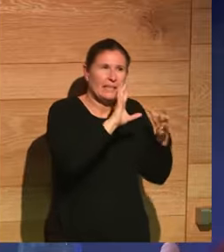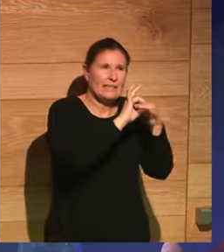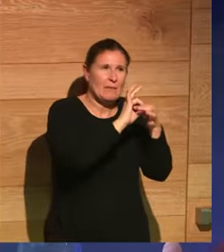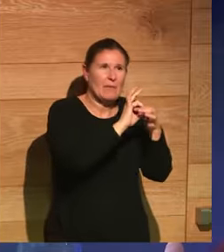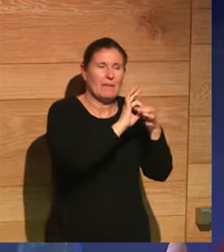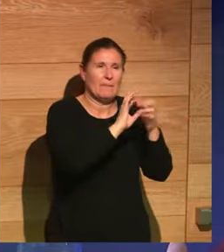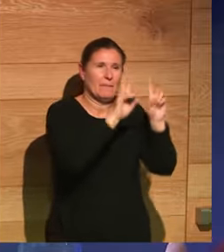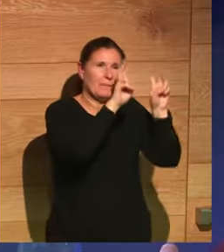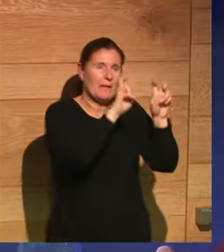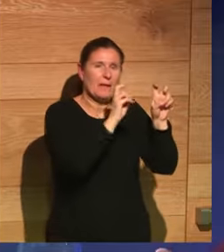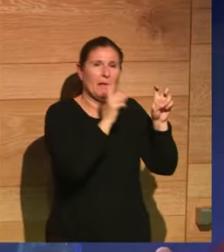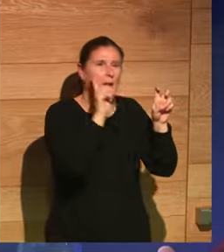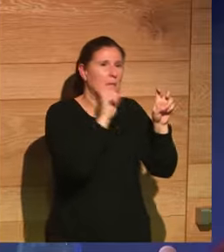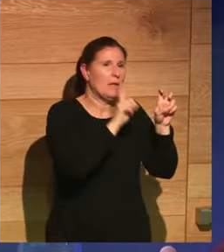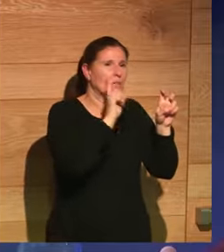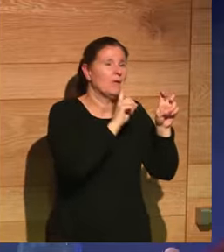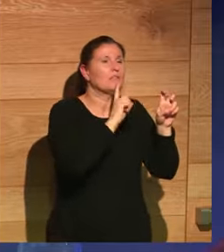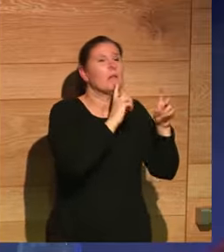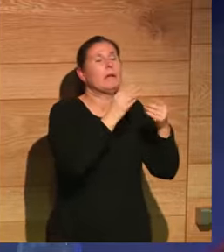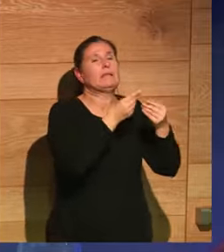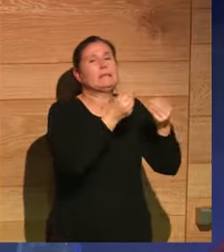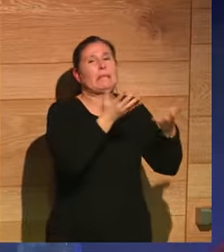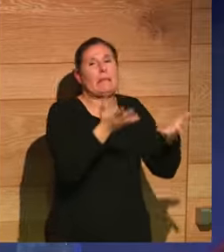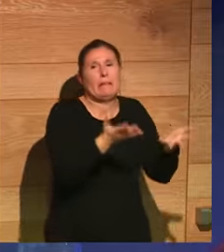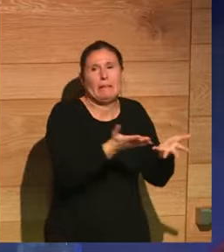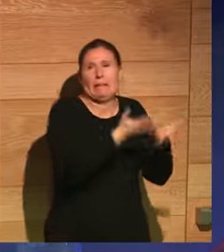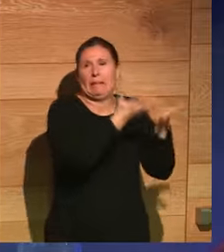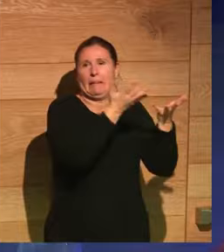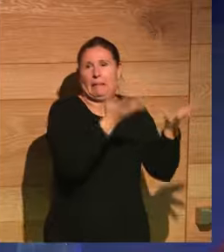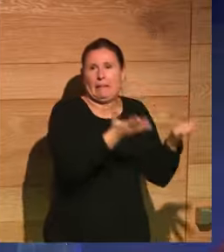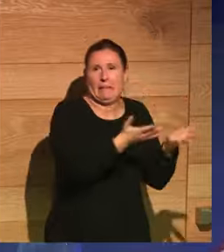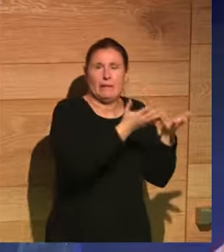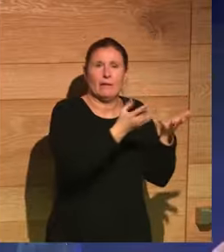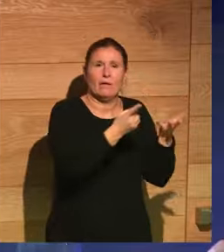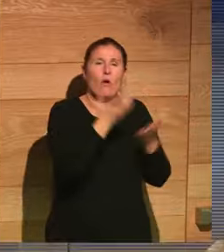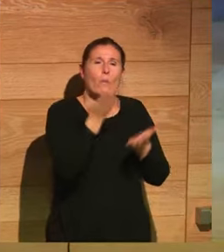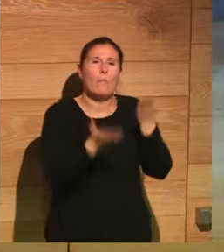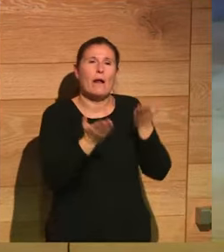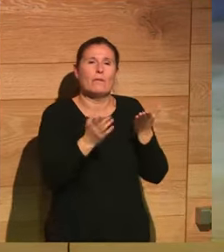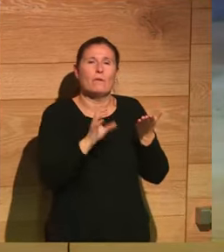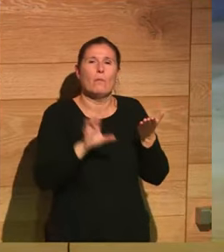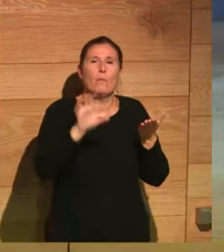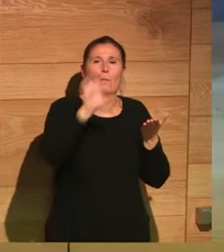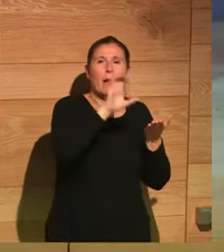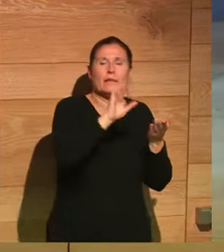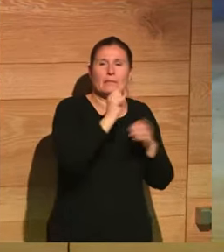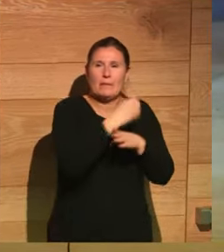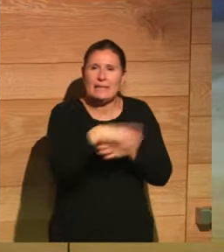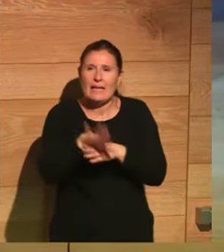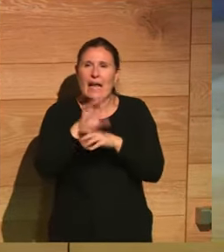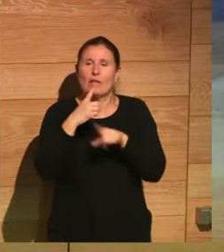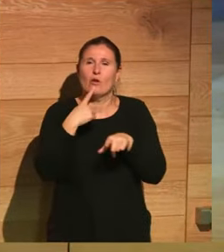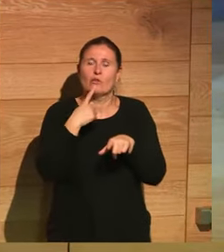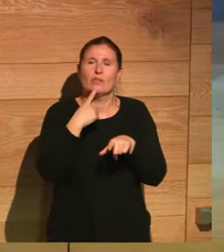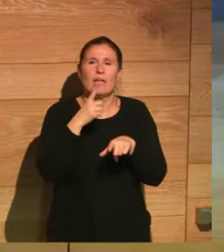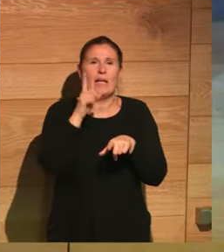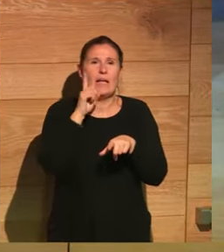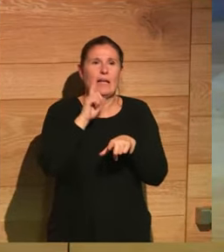digamos que es menos lasa que nuestra relación latina-mediterránea, que es un poquito más